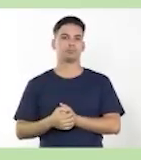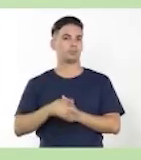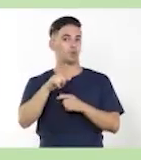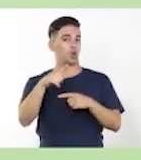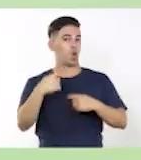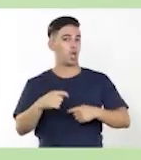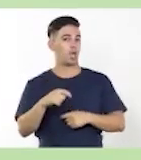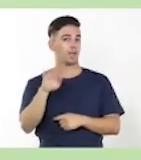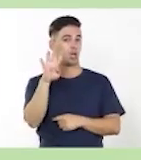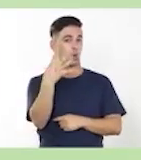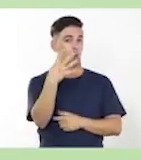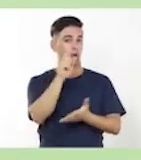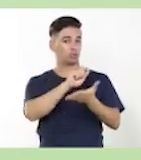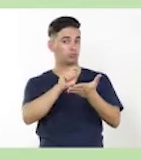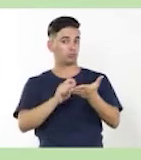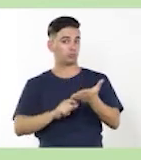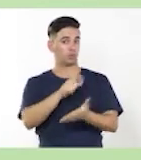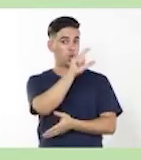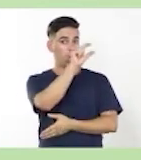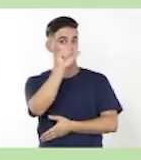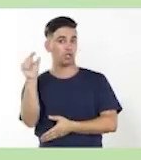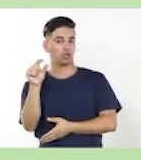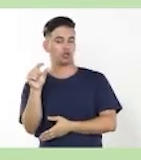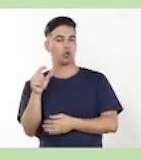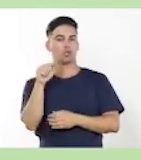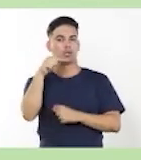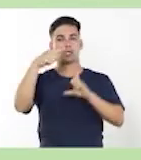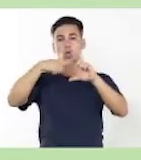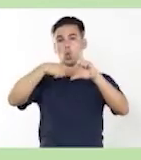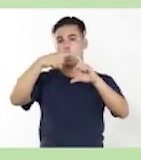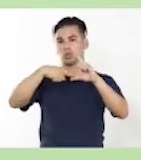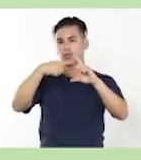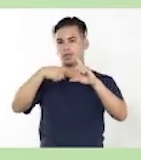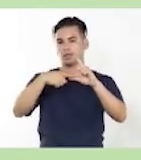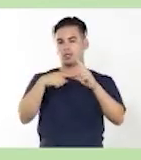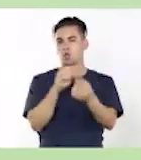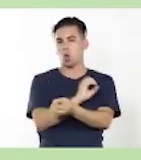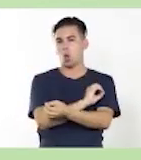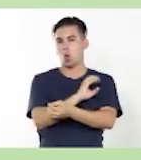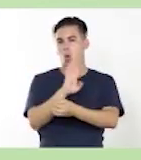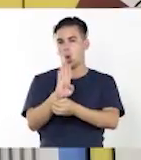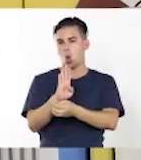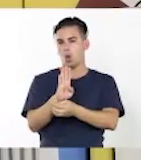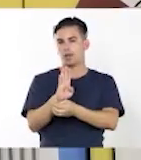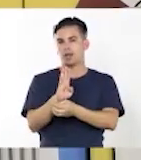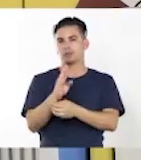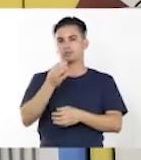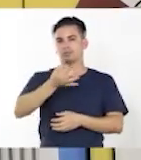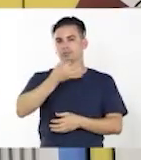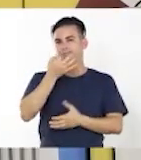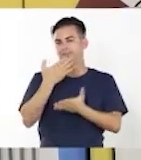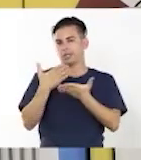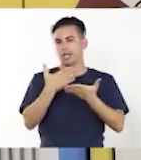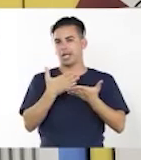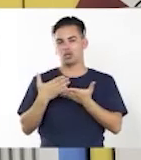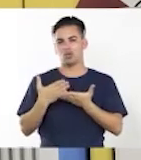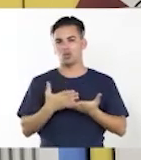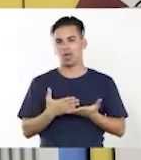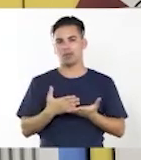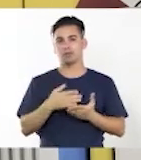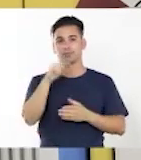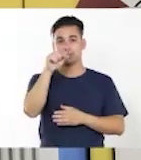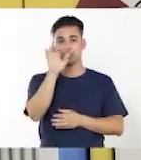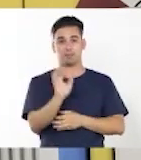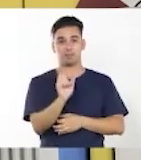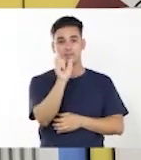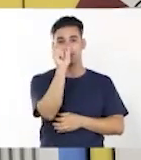oraciones cuyos contenidos se relacionen con las obras estudiadas. De estas mismas palabras, pues